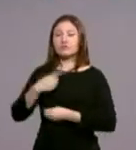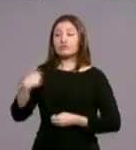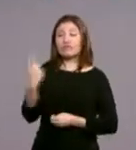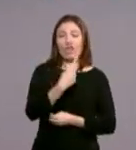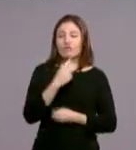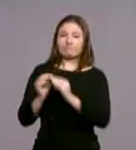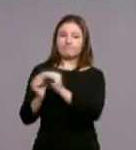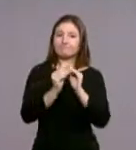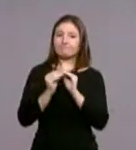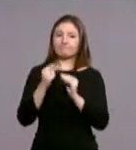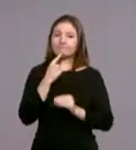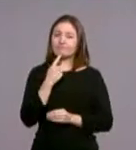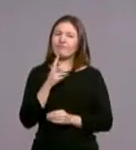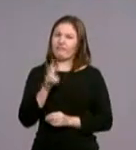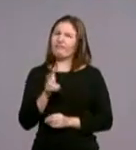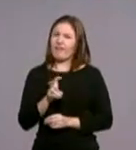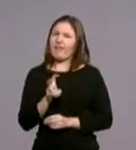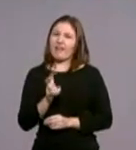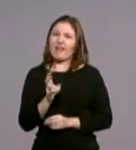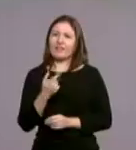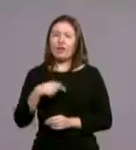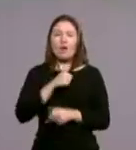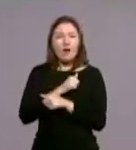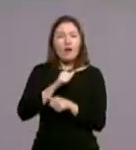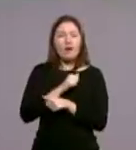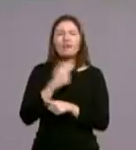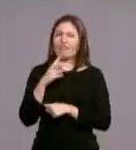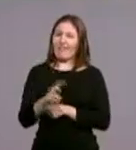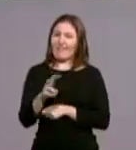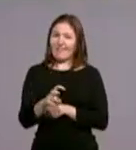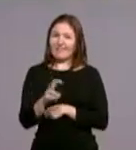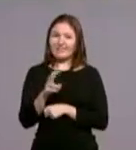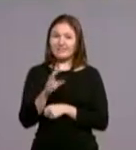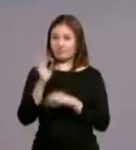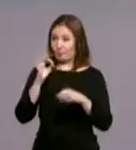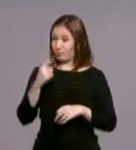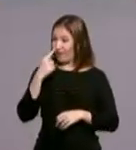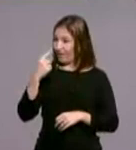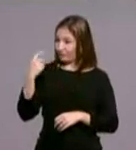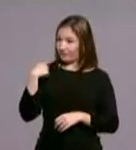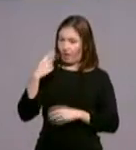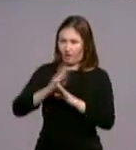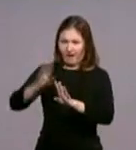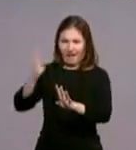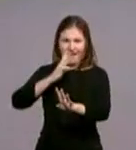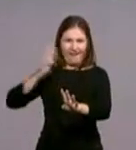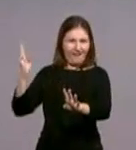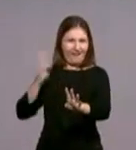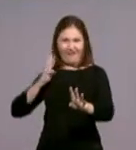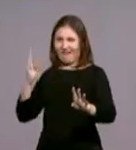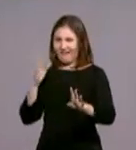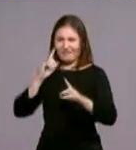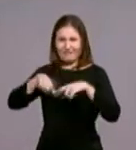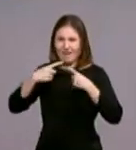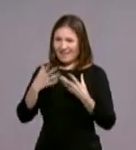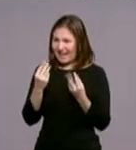merecía la pena, la espera, porque al principio, claro... El año pasado había unas filas larguísimas de las familias...